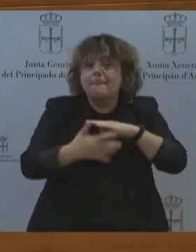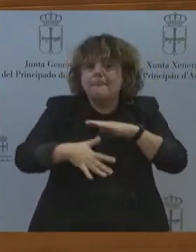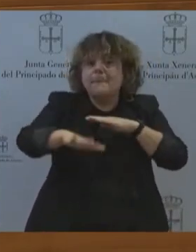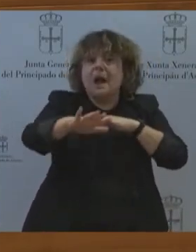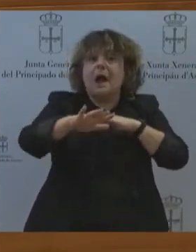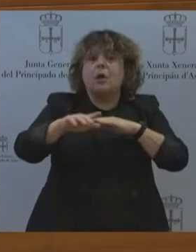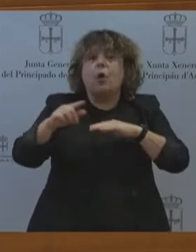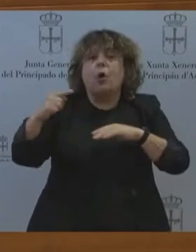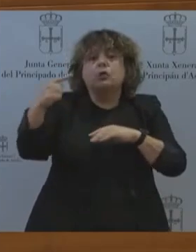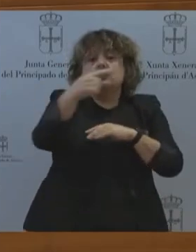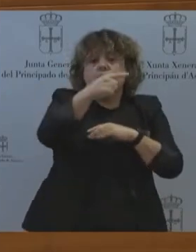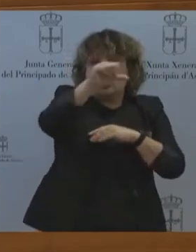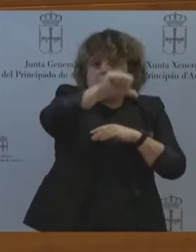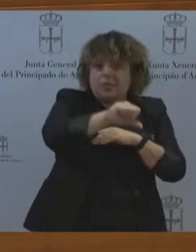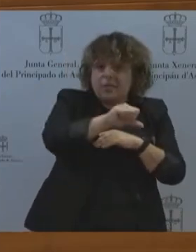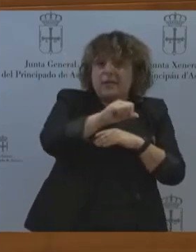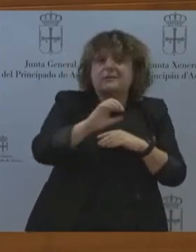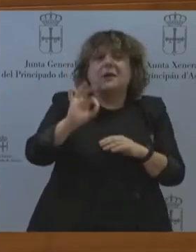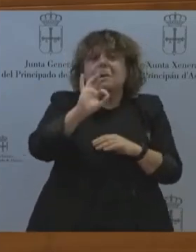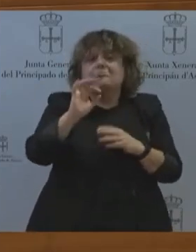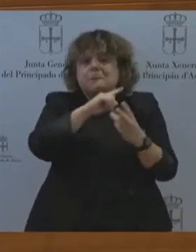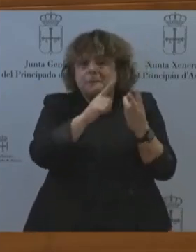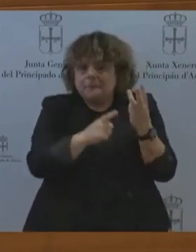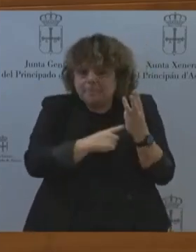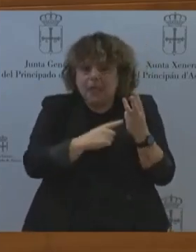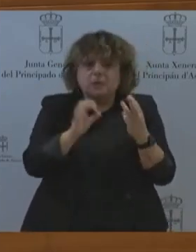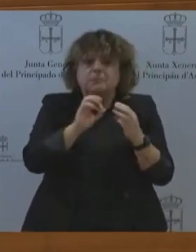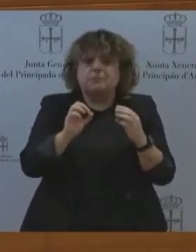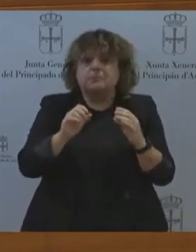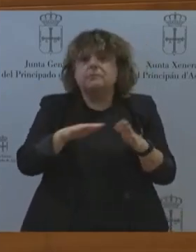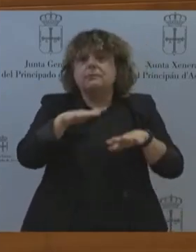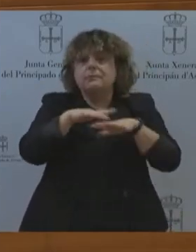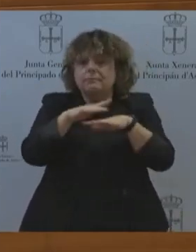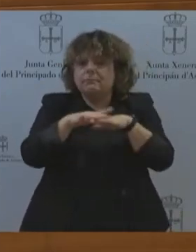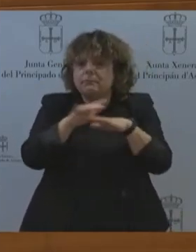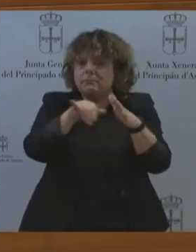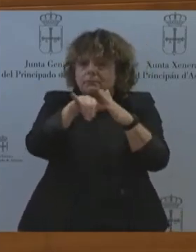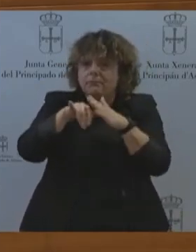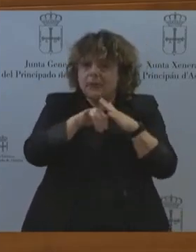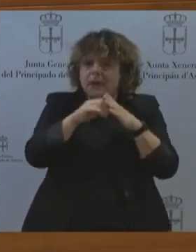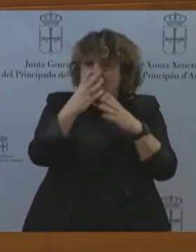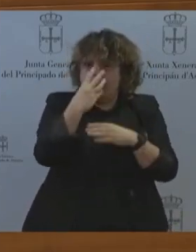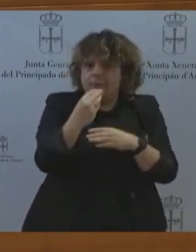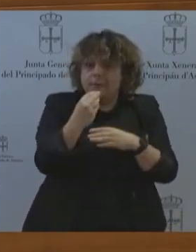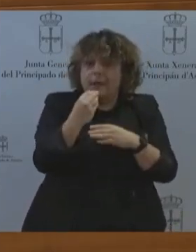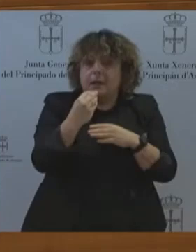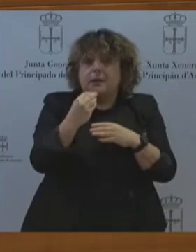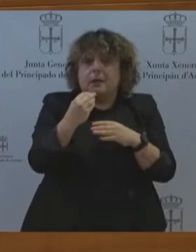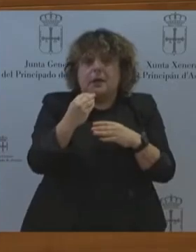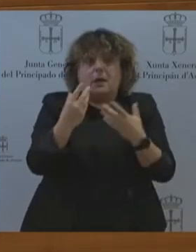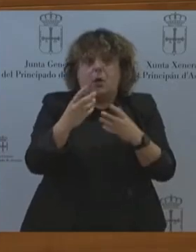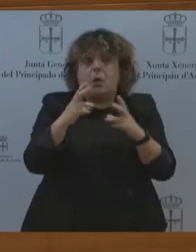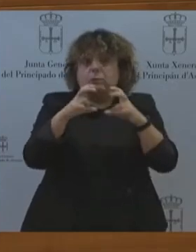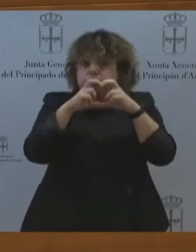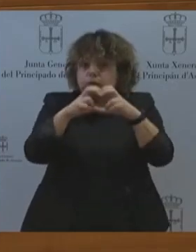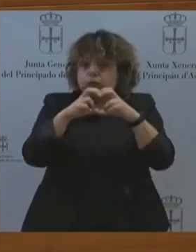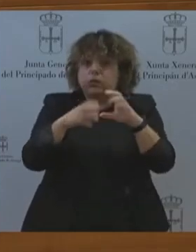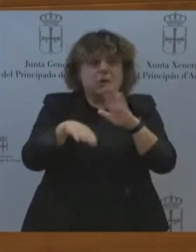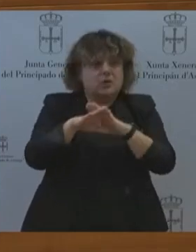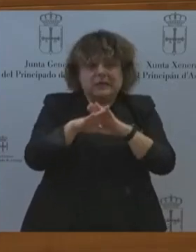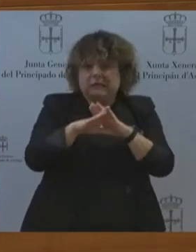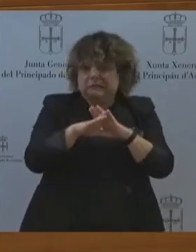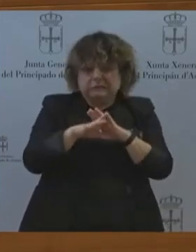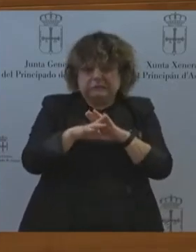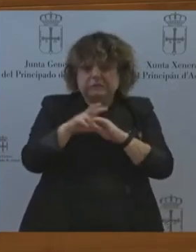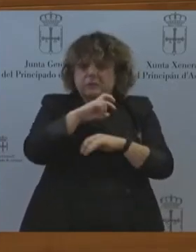y la red de cercanías y de media distancia sigue en un estado deplorable. Y ello sigue alastrando las posibilidades de desarrollo de nuestra